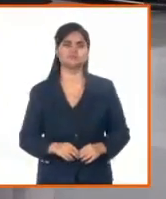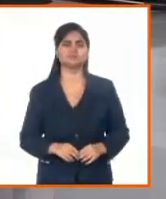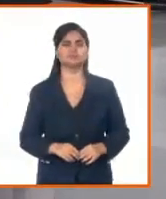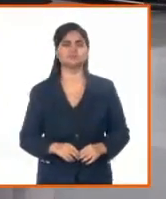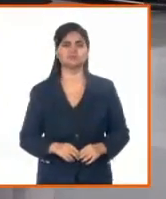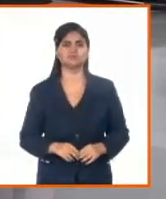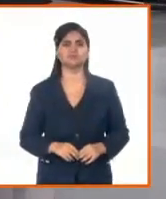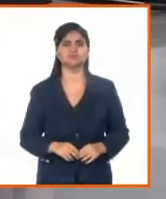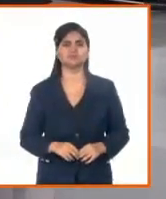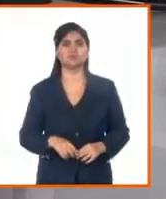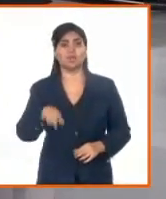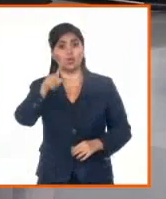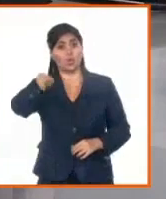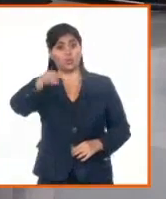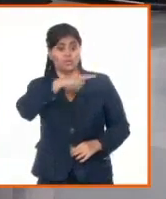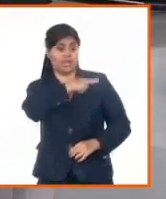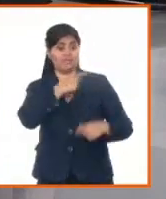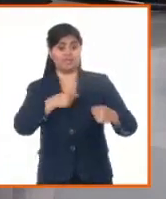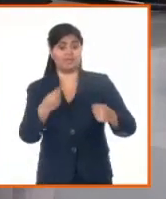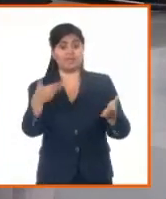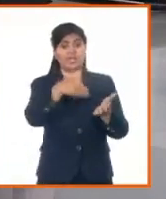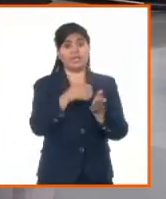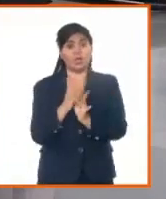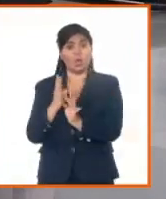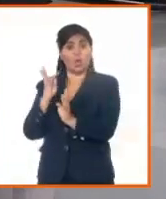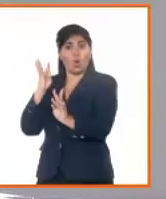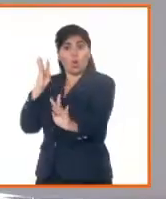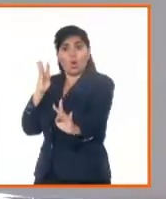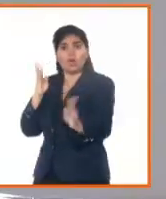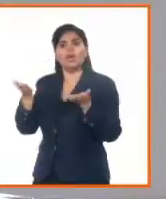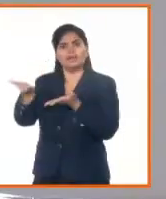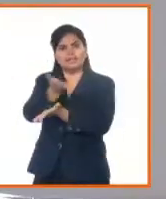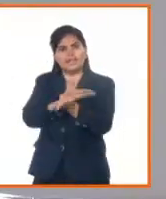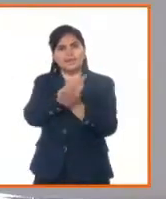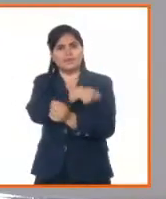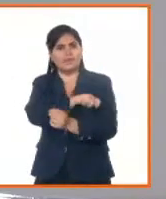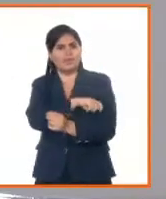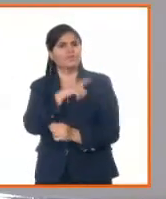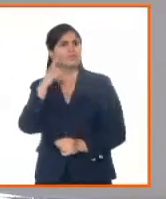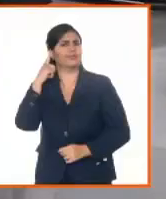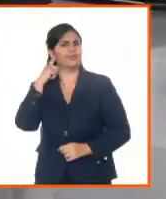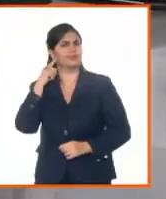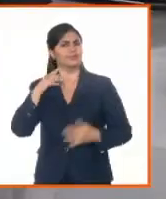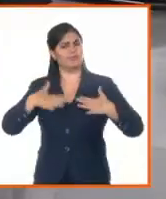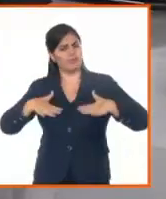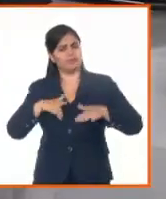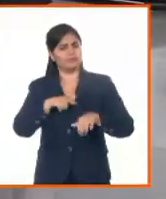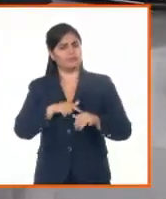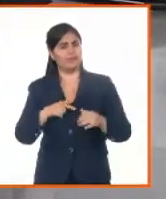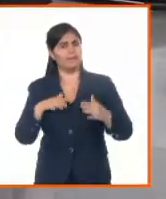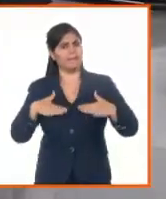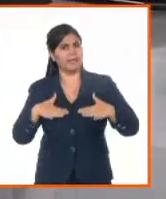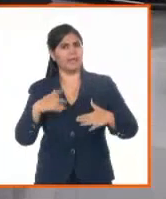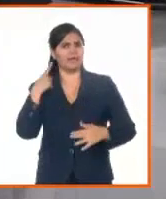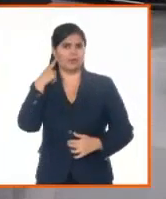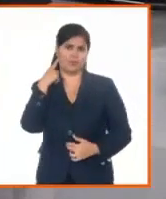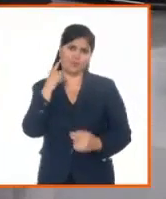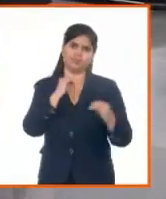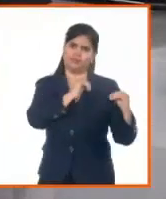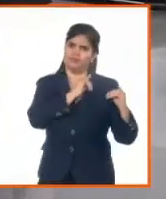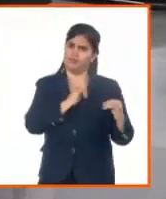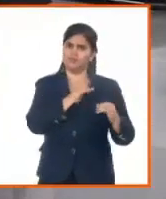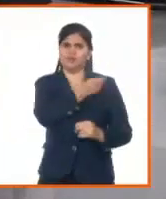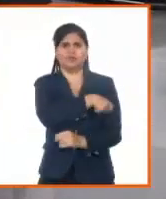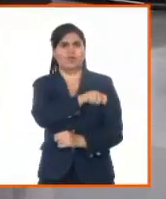población de lo que está hablando. Exactamente, eso nos permite corregir esos errores que indudablemente Sobre todo, yo creo que de lo que usted decía, bueno, está